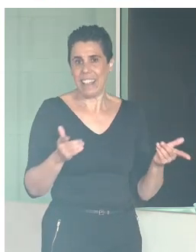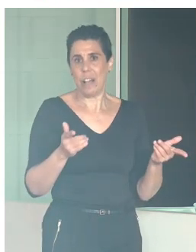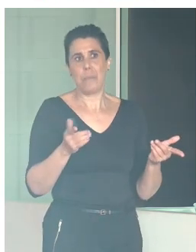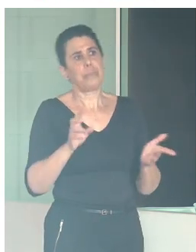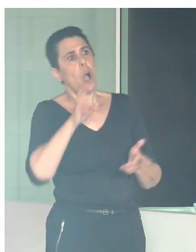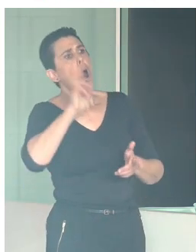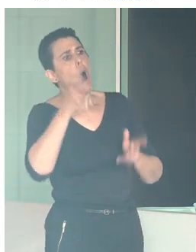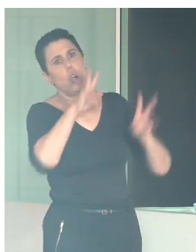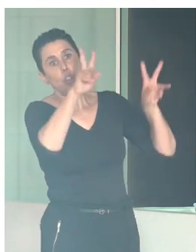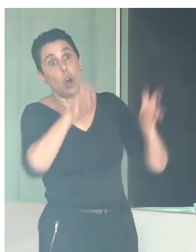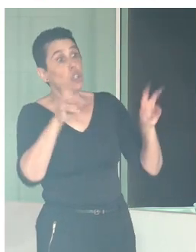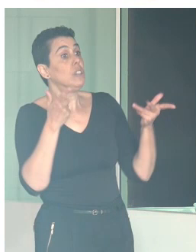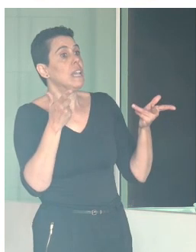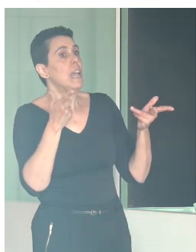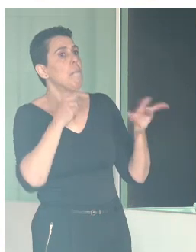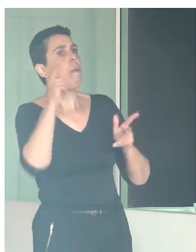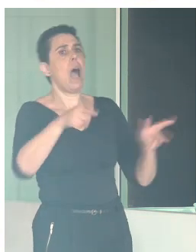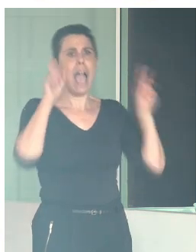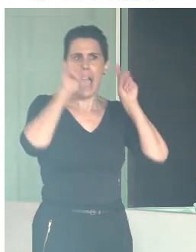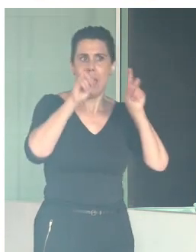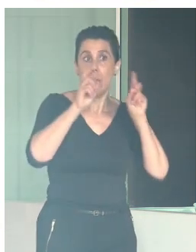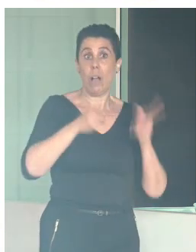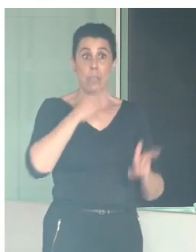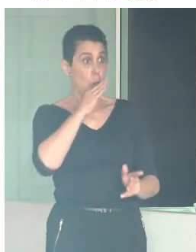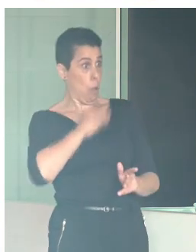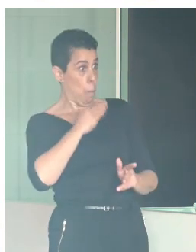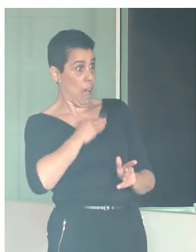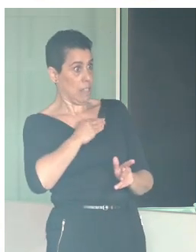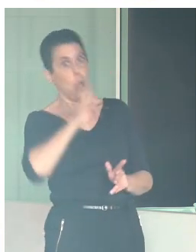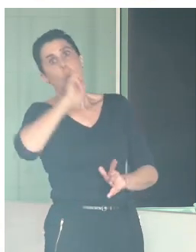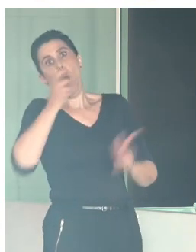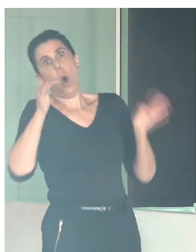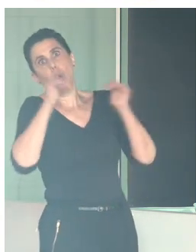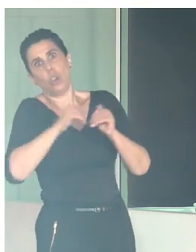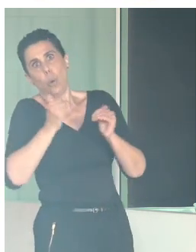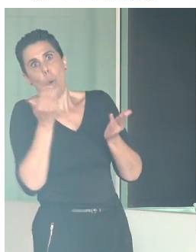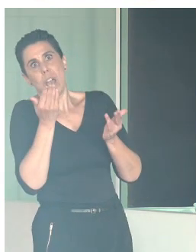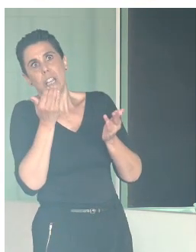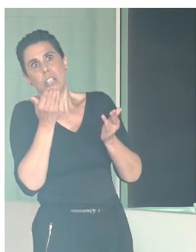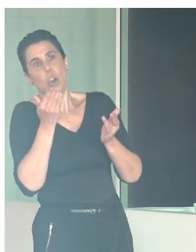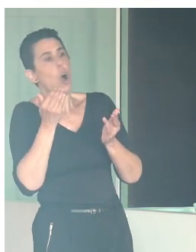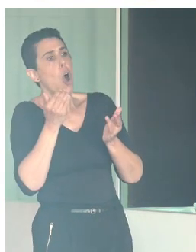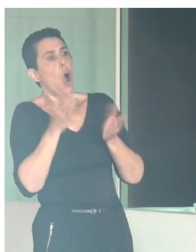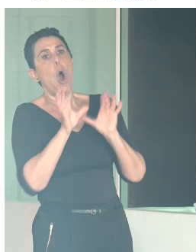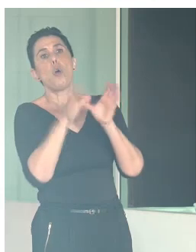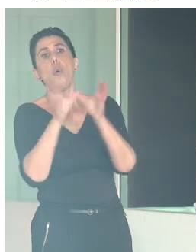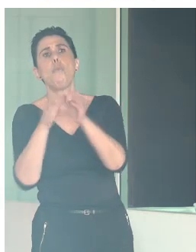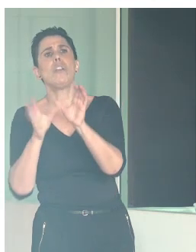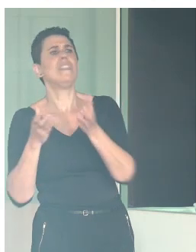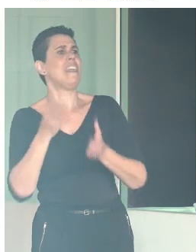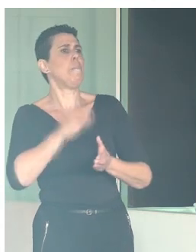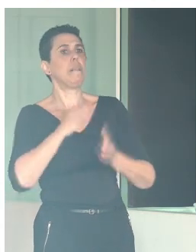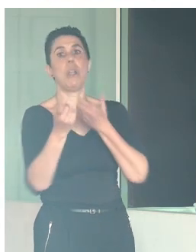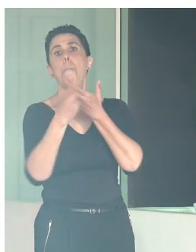Otros encuentros han sido sobre la educación y el patrimonio. Otros encuentros han sido sobre la participación de las comunidades en el patrimonio, sobre